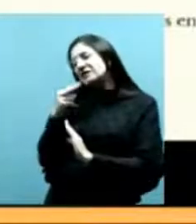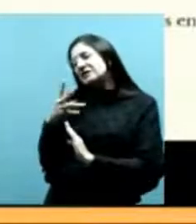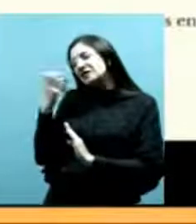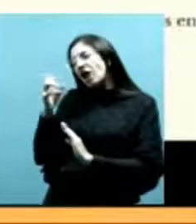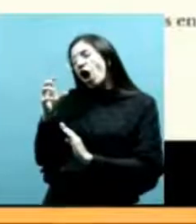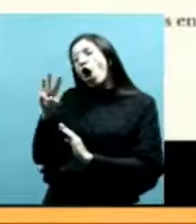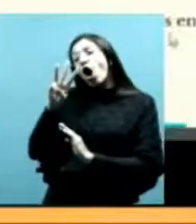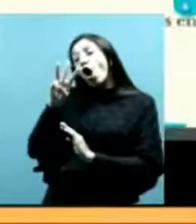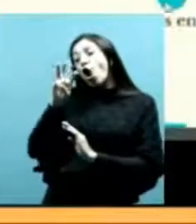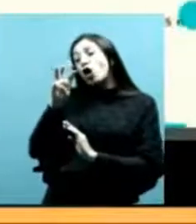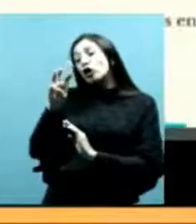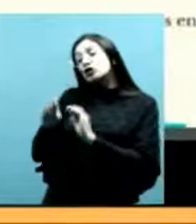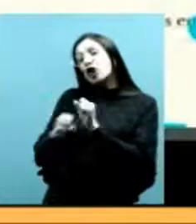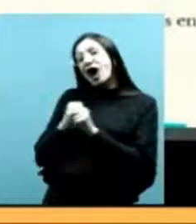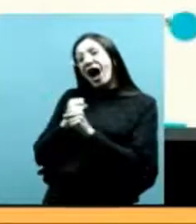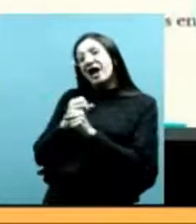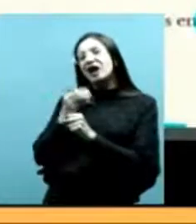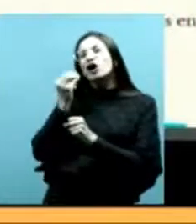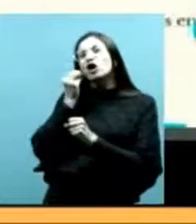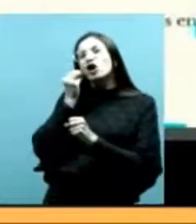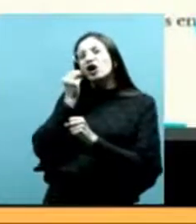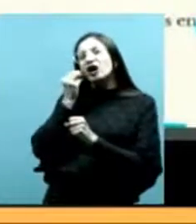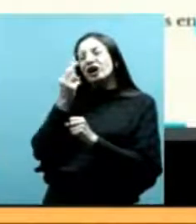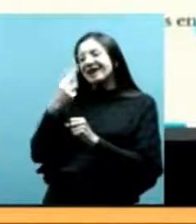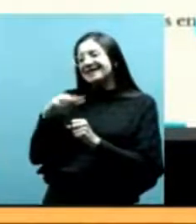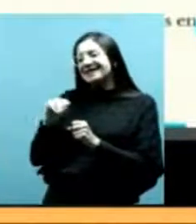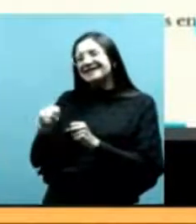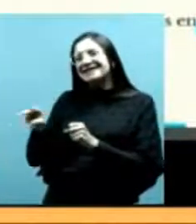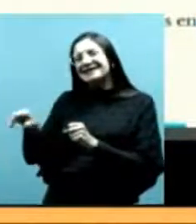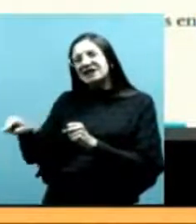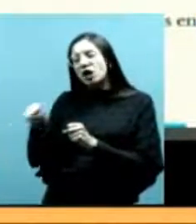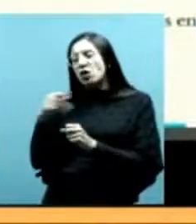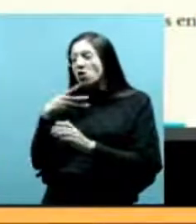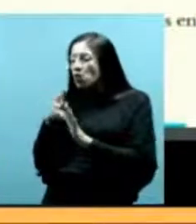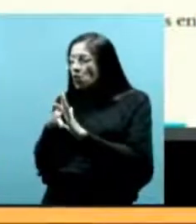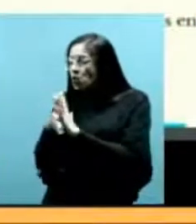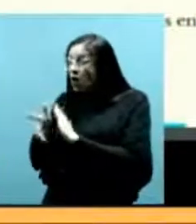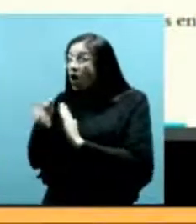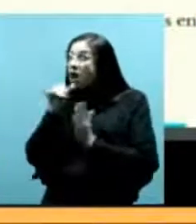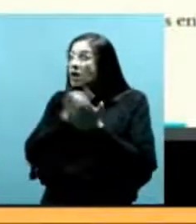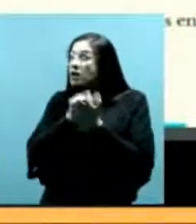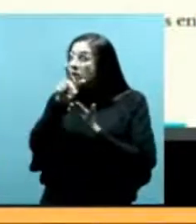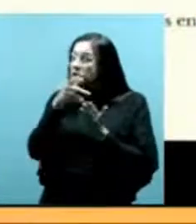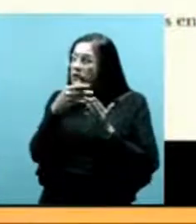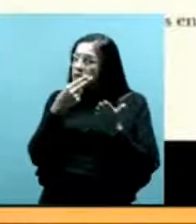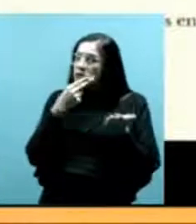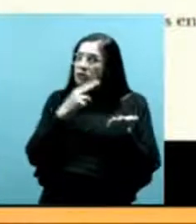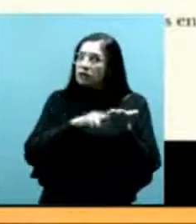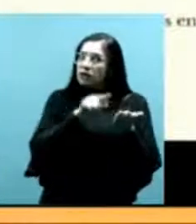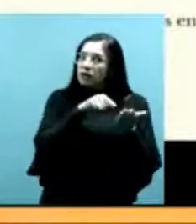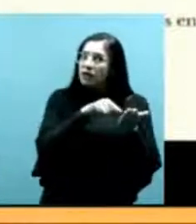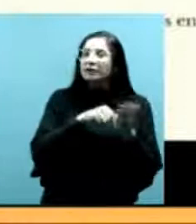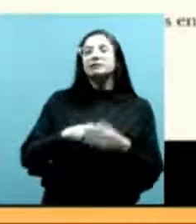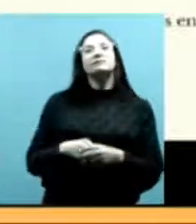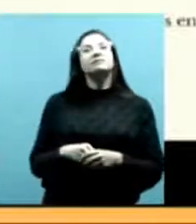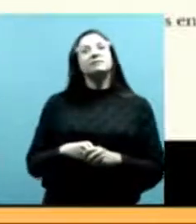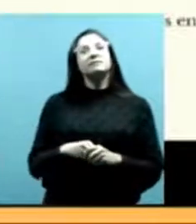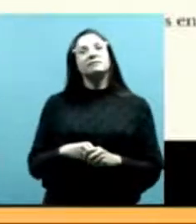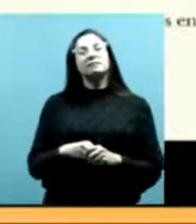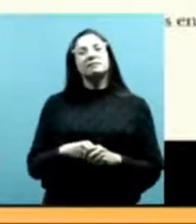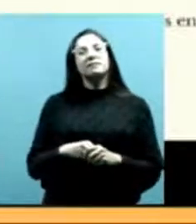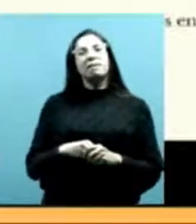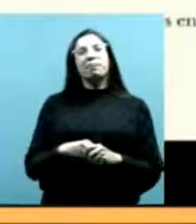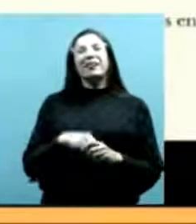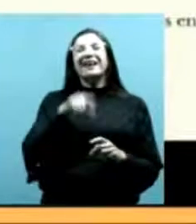haciendo los cálculos con la edad de Elisa eso ocurrió en los mismos años en que fecha la carta que vimos antes en esta